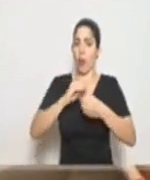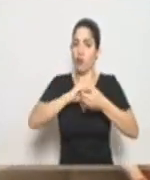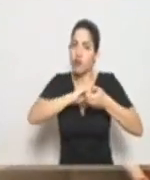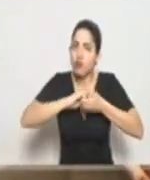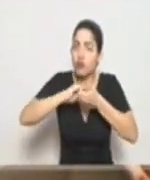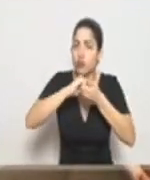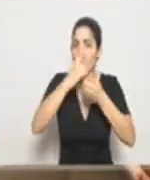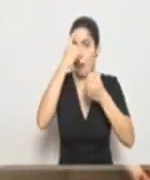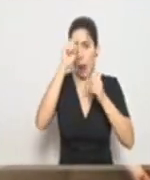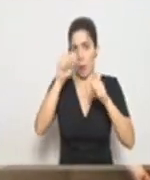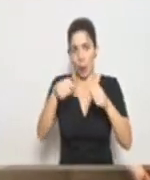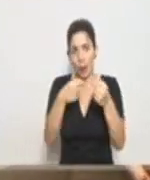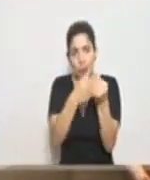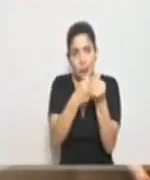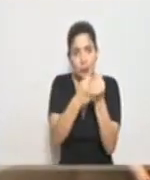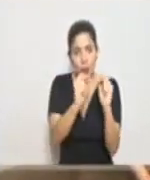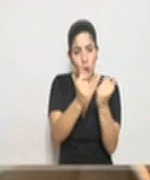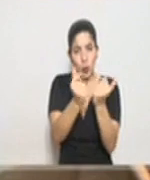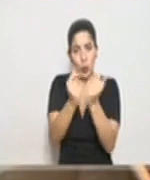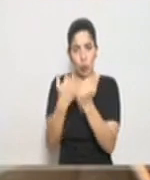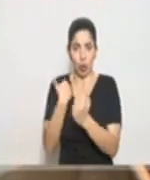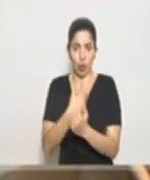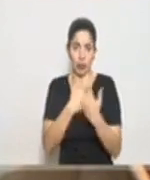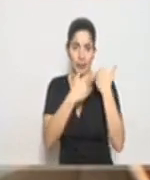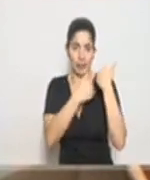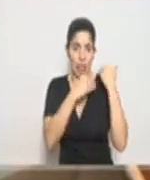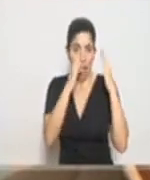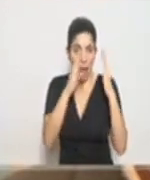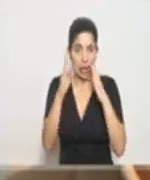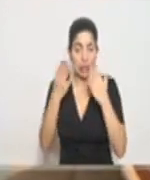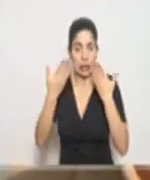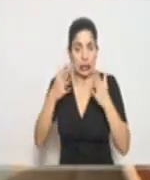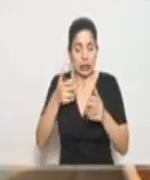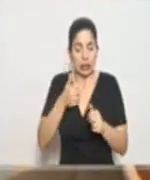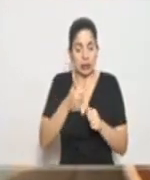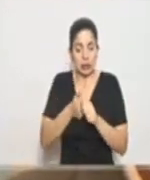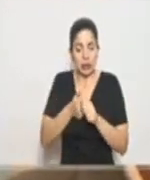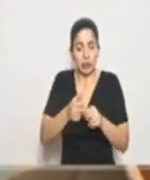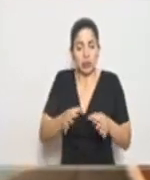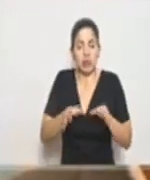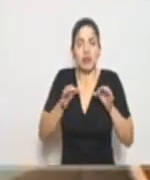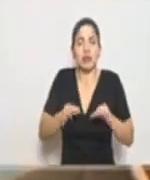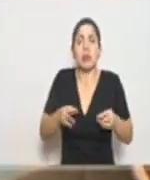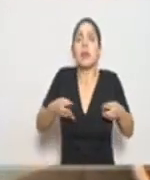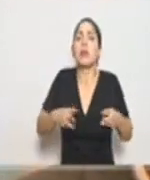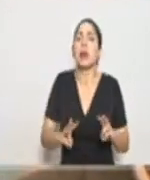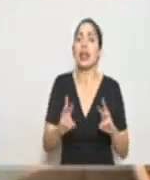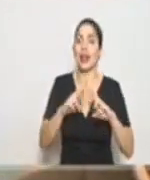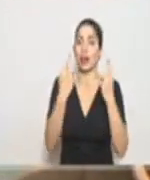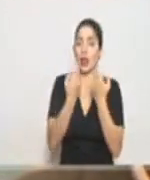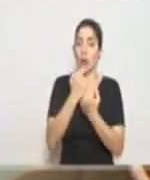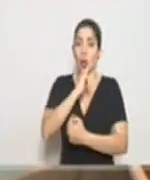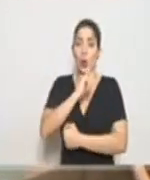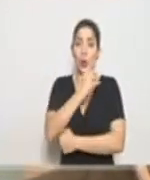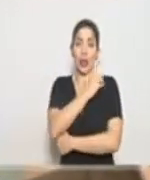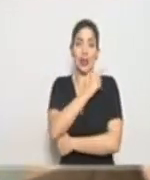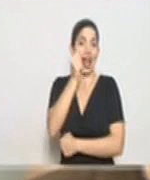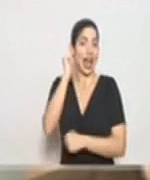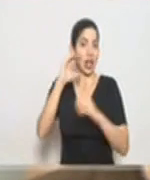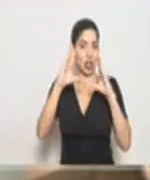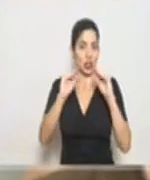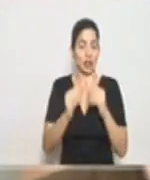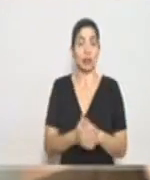a algunas poblaciones que atendemos, hemos tomado las siguientes medidas en la sesión de Junta Directiva de anoche.